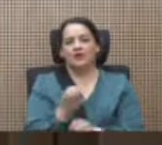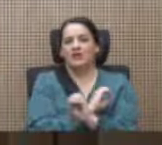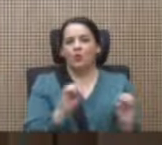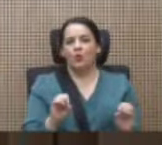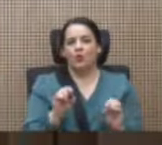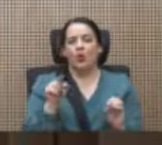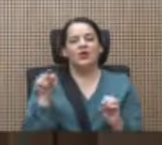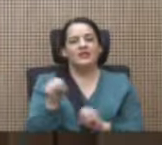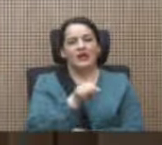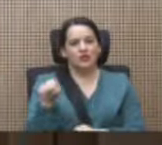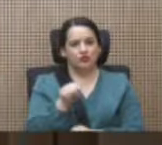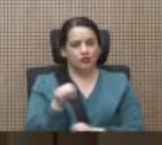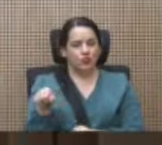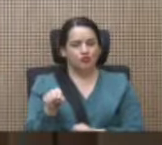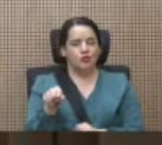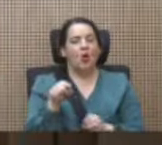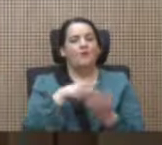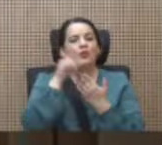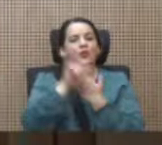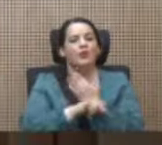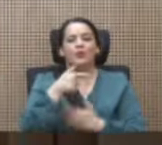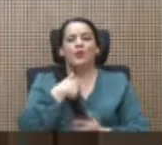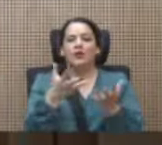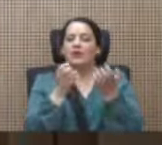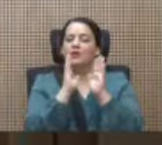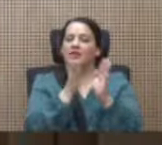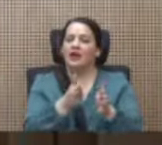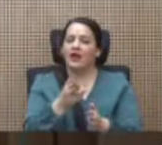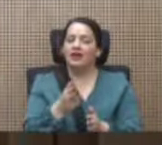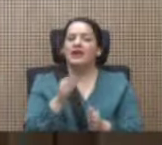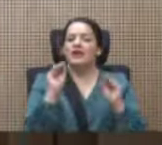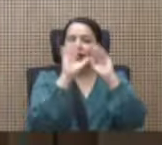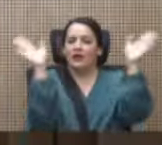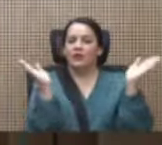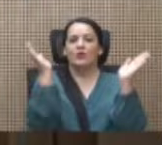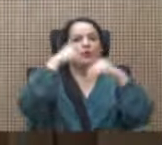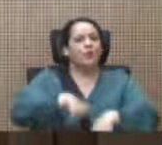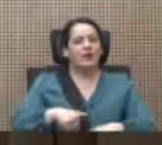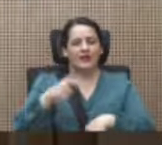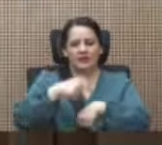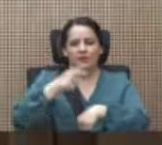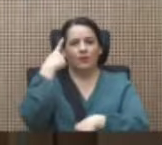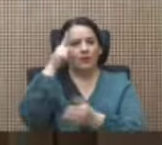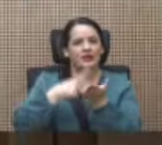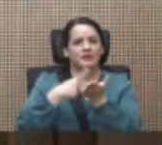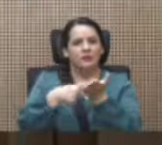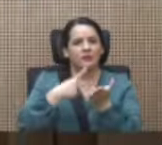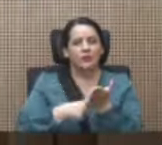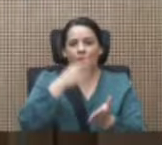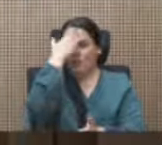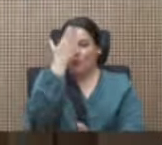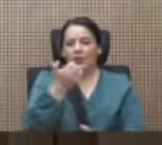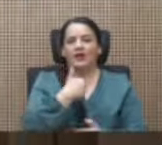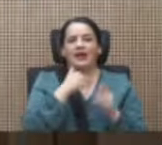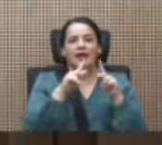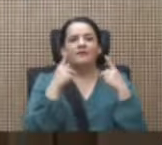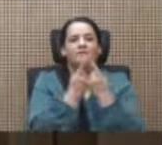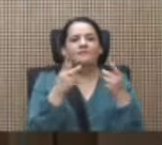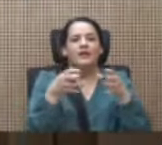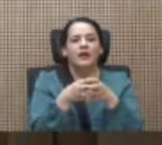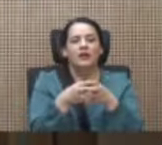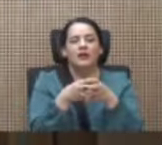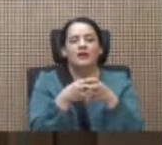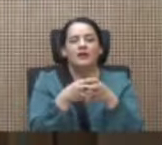y yo quiero dejar bien claro en que si aquí no alcanza el tiempo para discutir es porque hay fracciones que